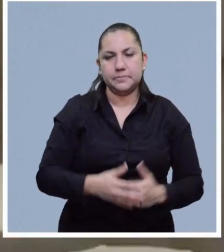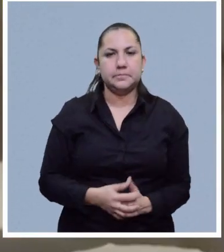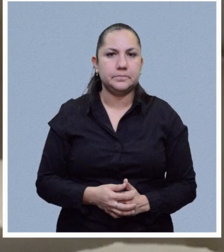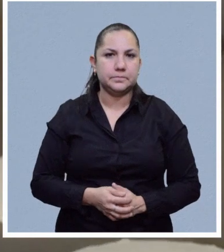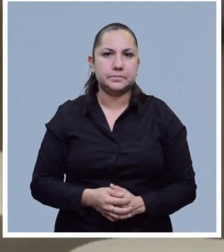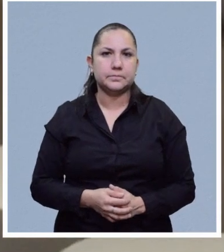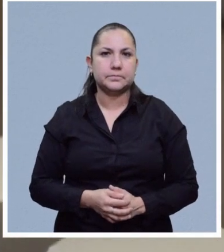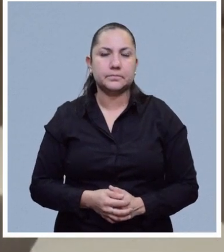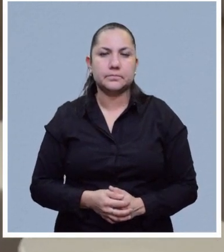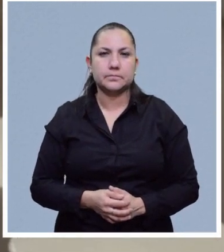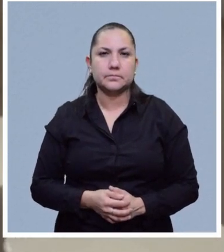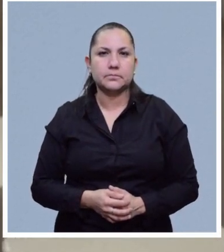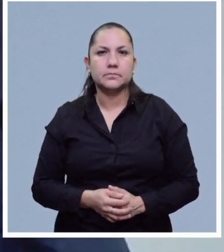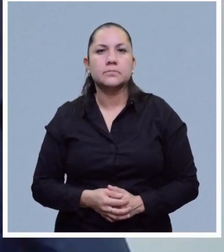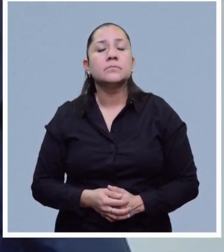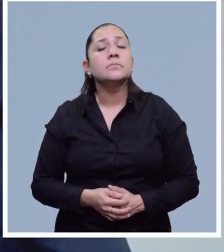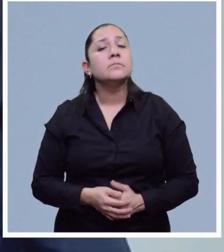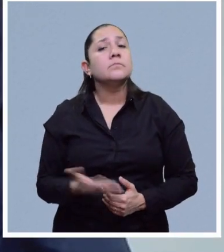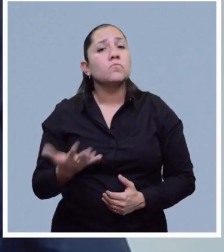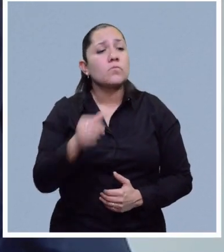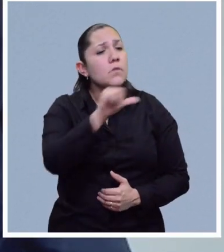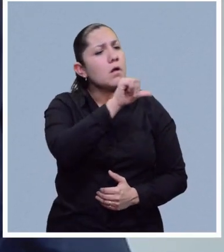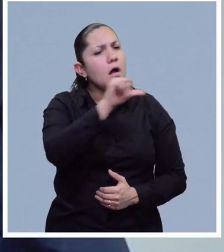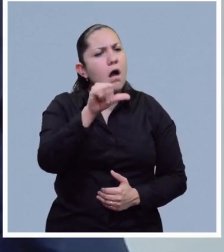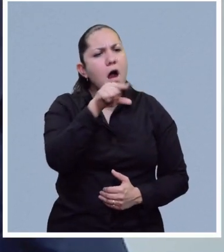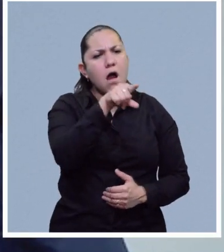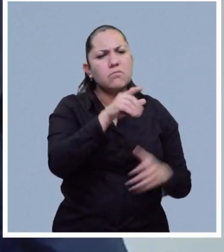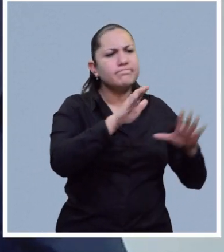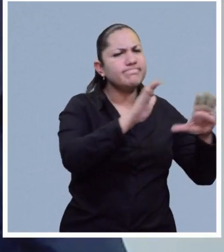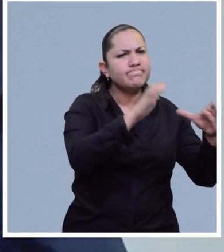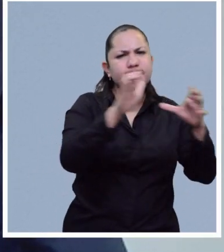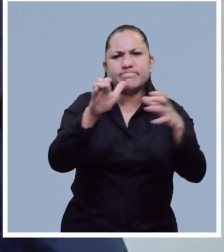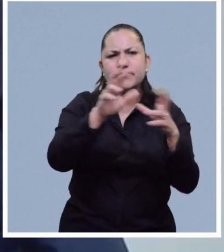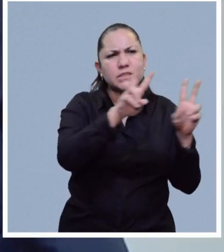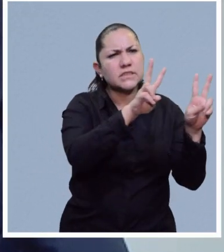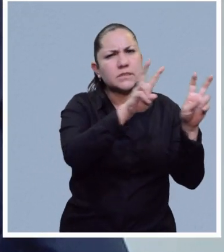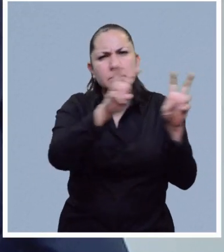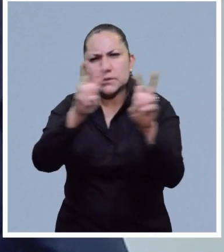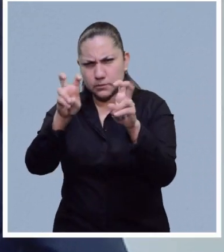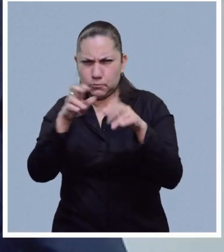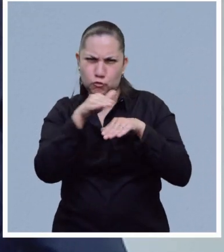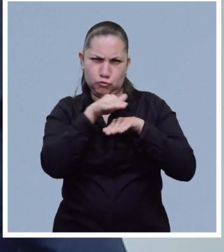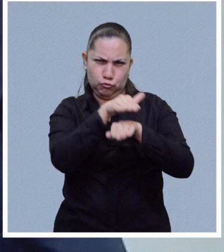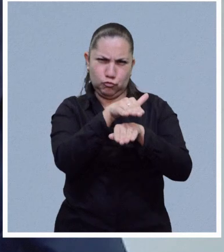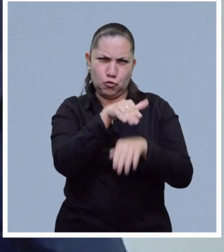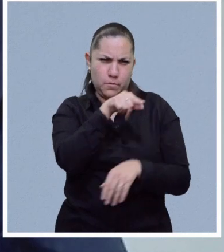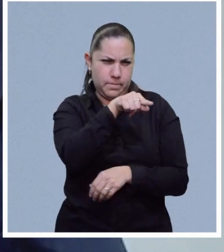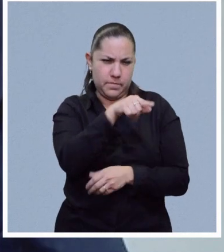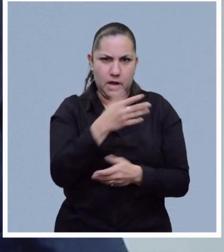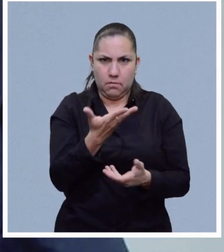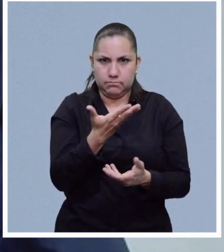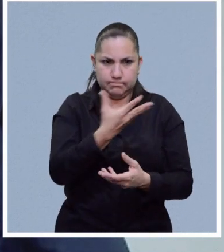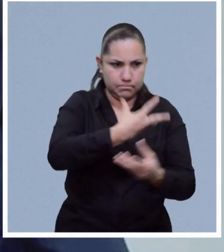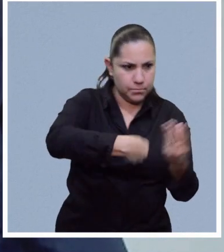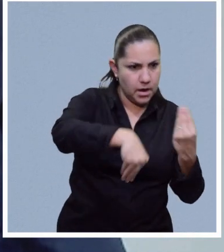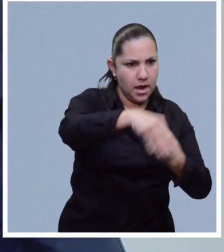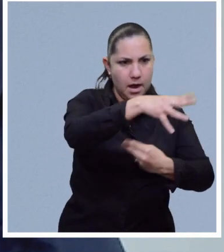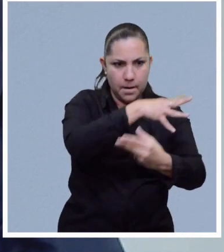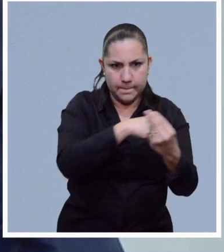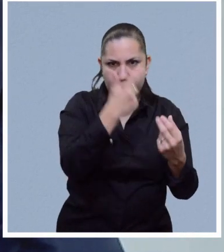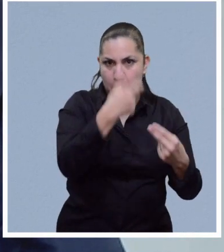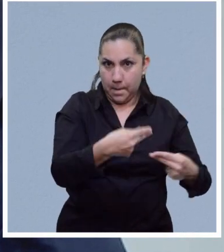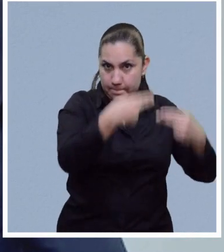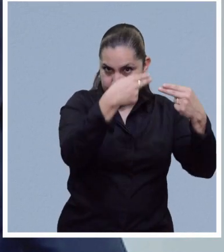Uno de los sectores que tienen mayor impacto por este producto es el